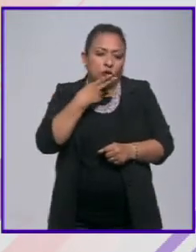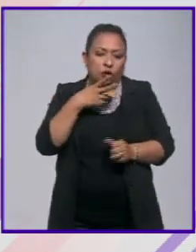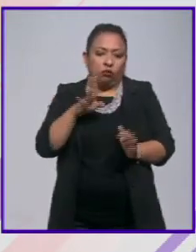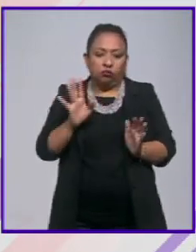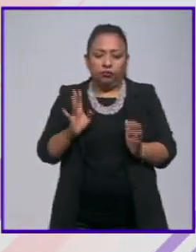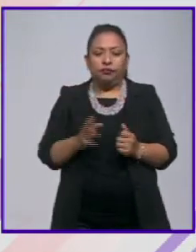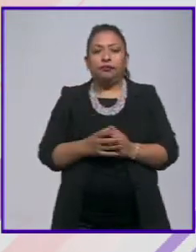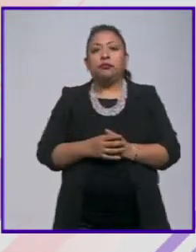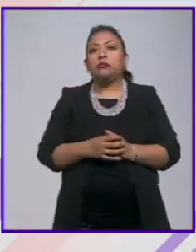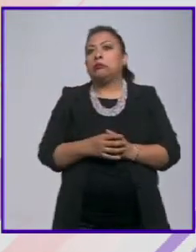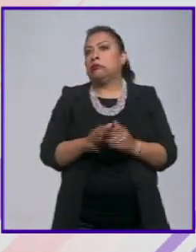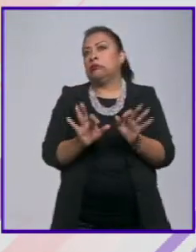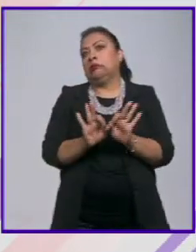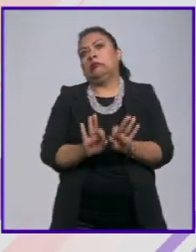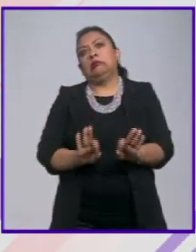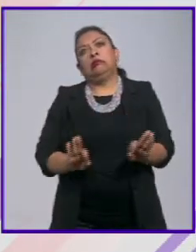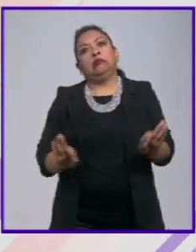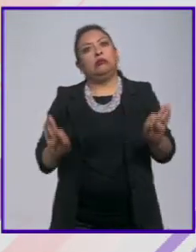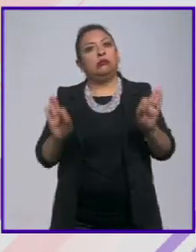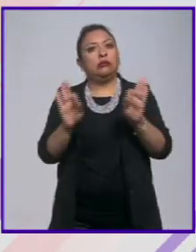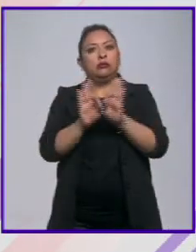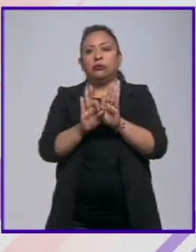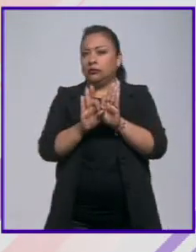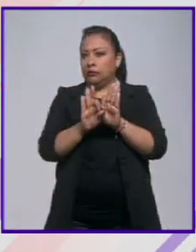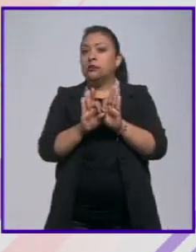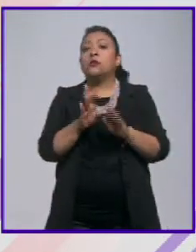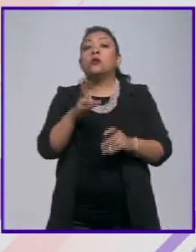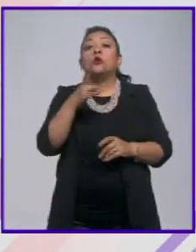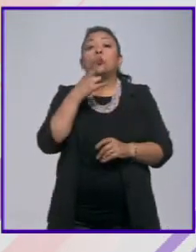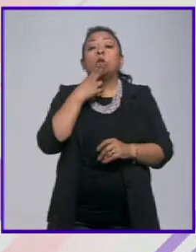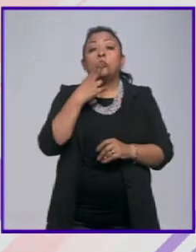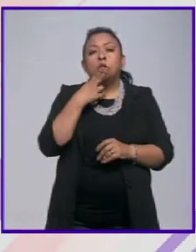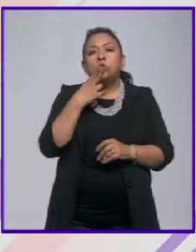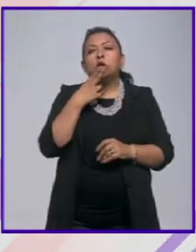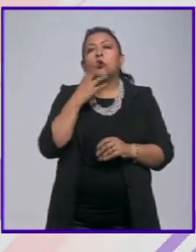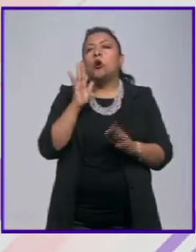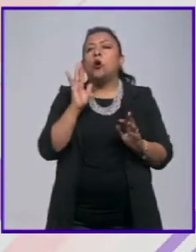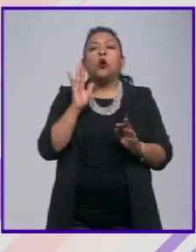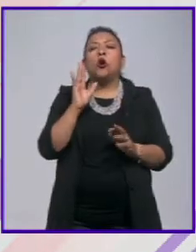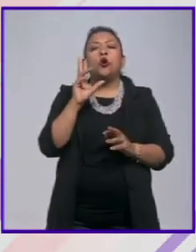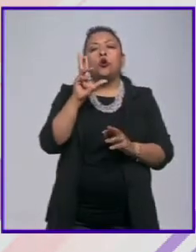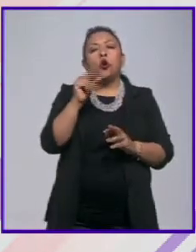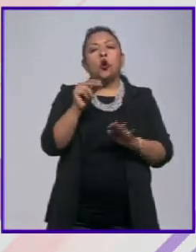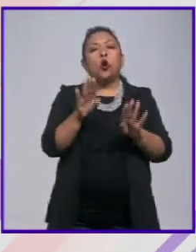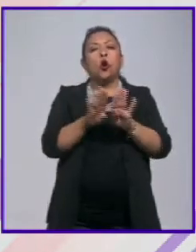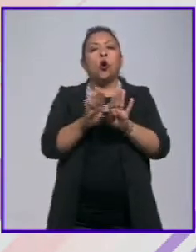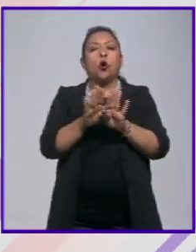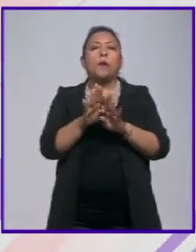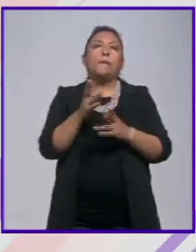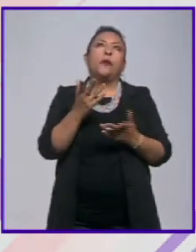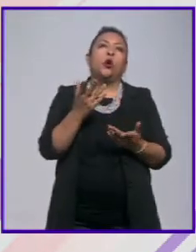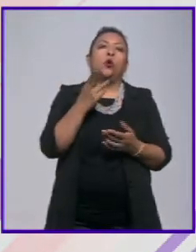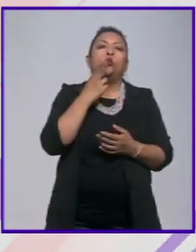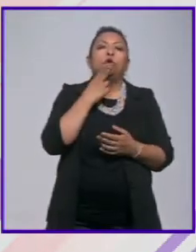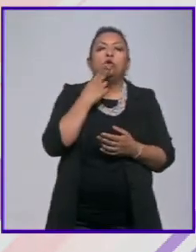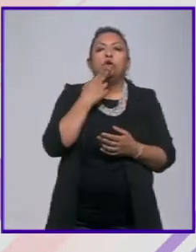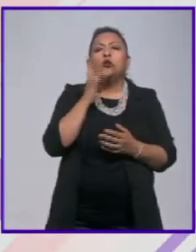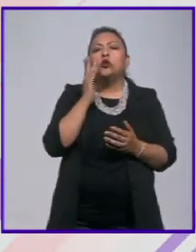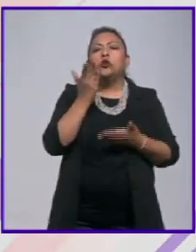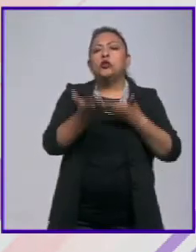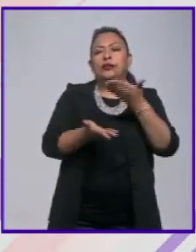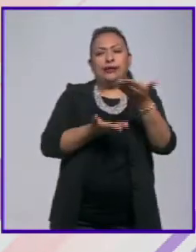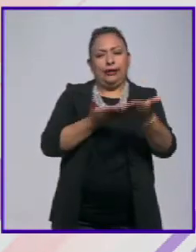fundamental la utilidad digamos no entra dentro de una utilidad como de